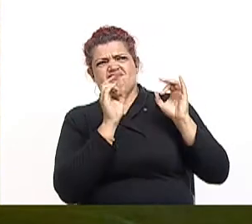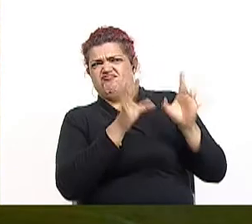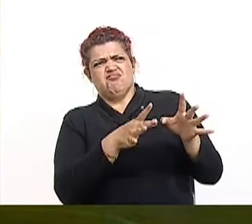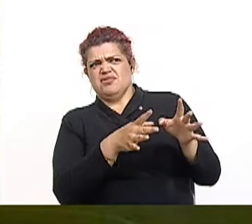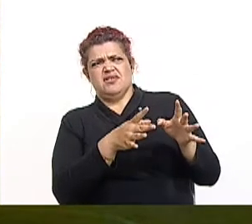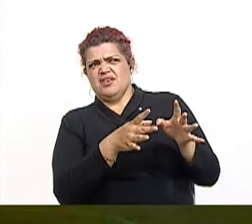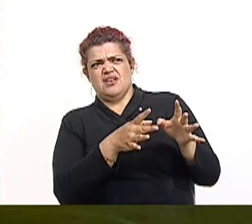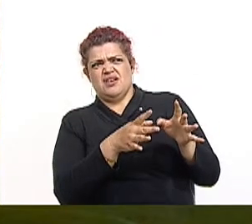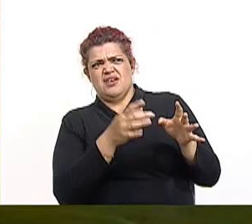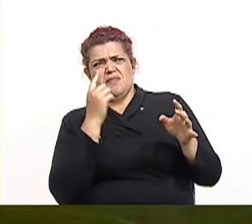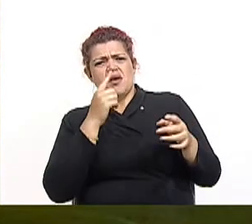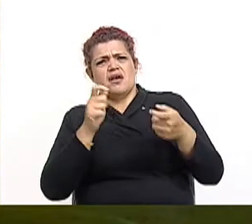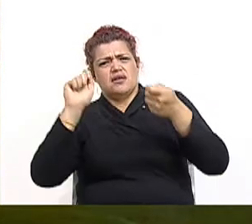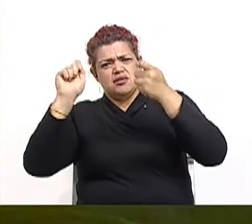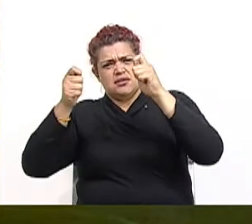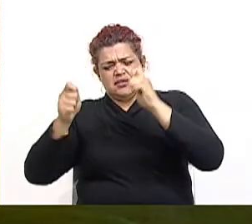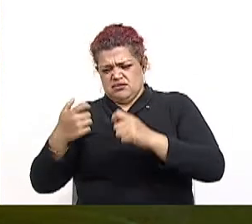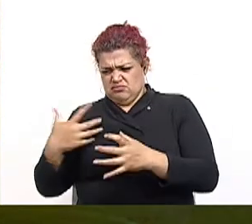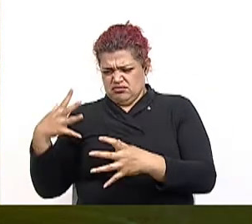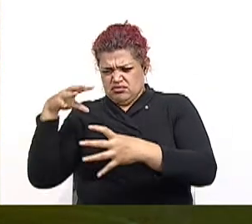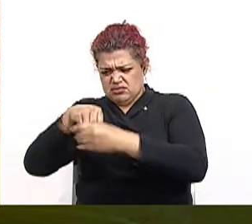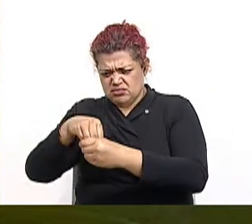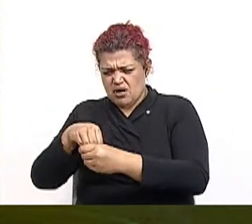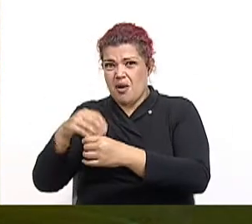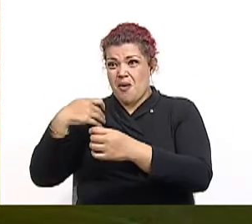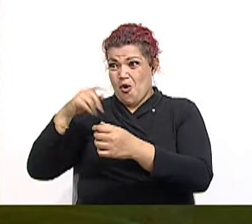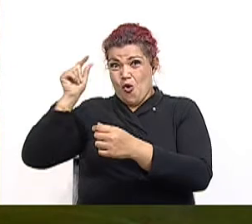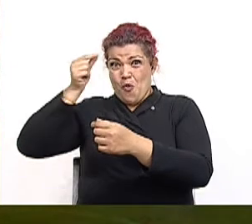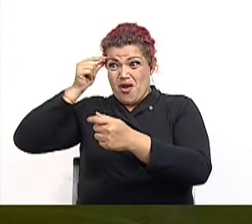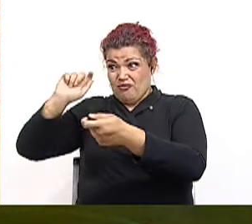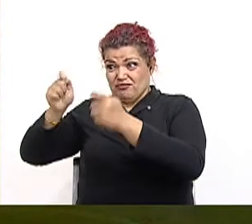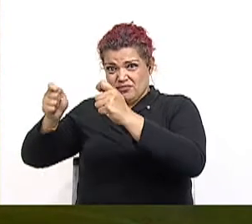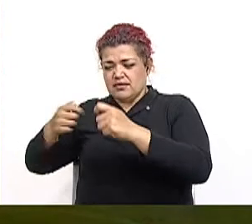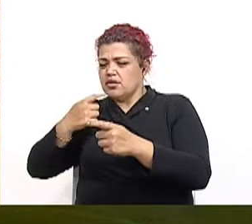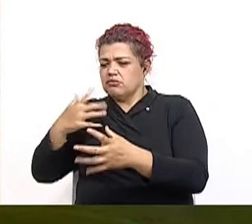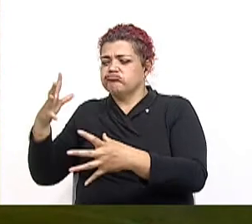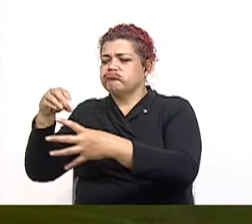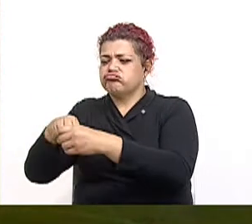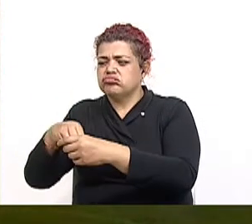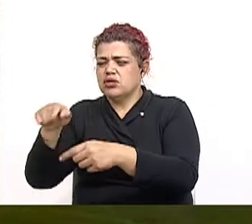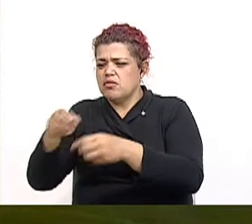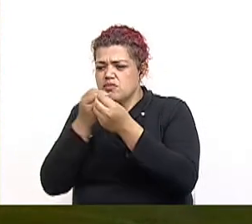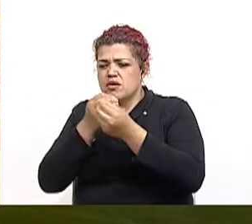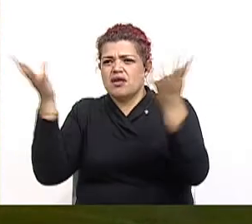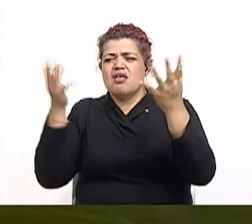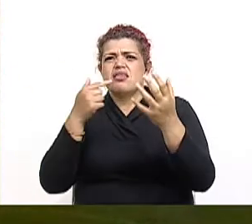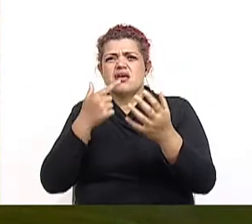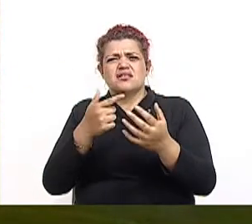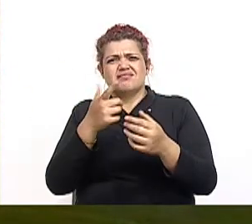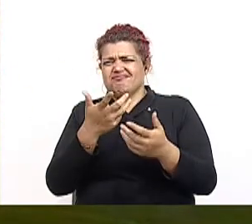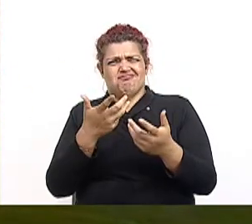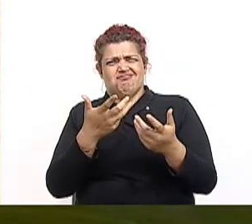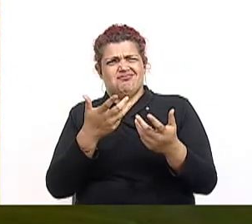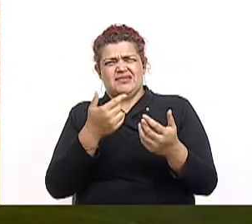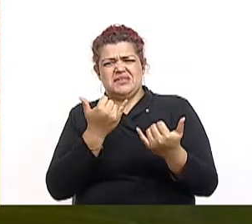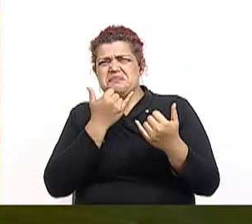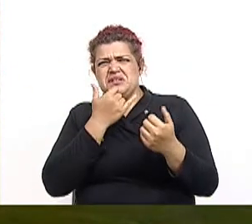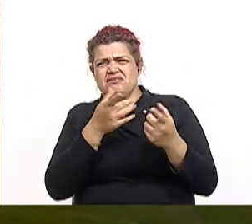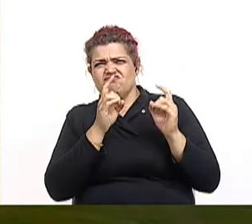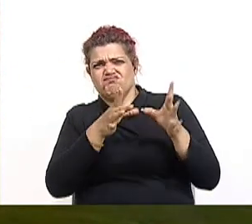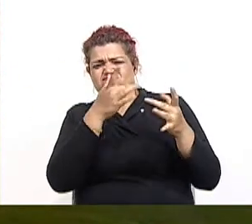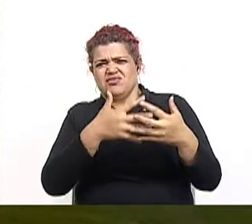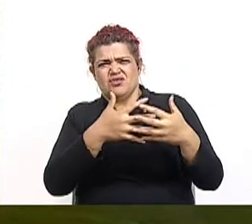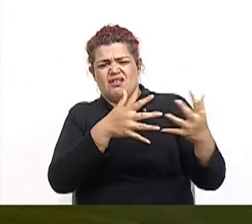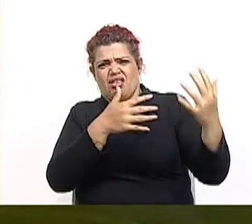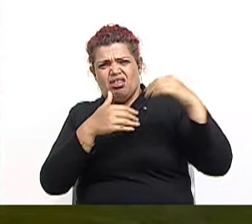sintieron indudablemente que identificados con la publicación de Joaquín García, monje, de 1919 y hasta